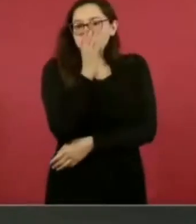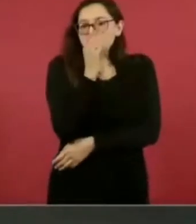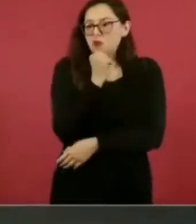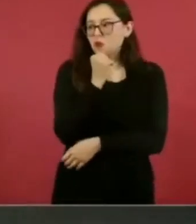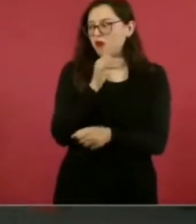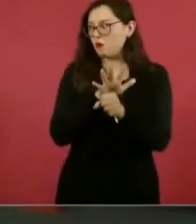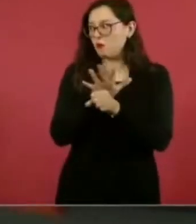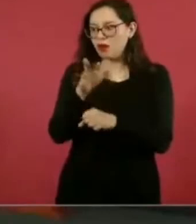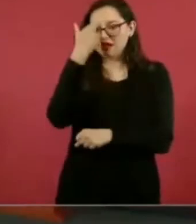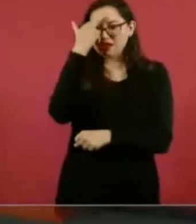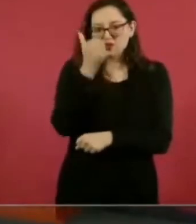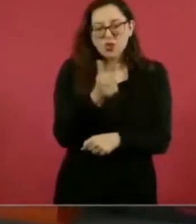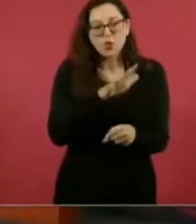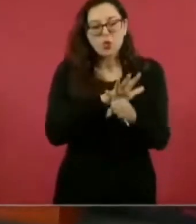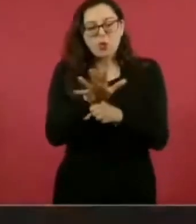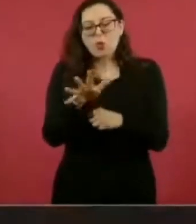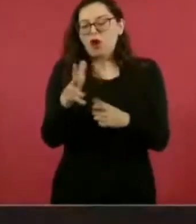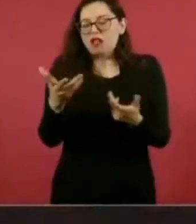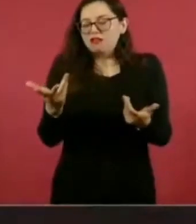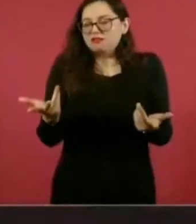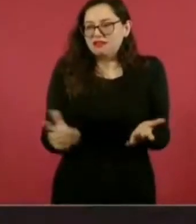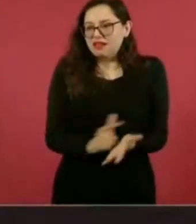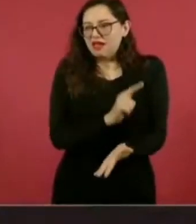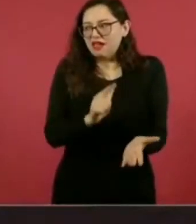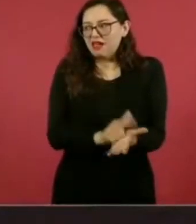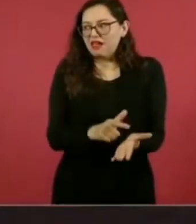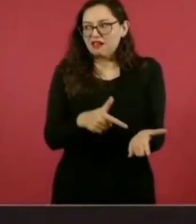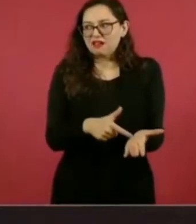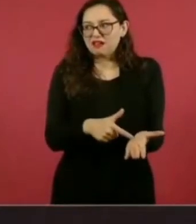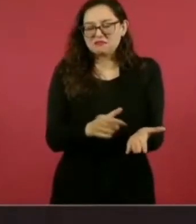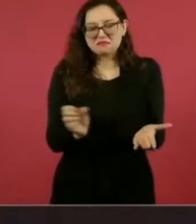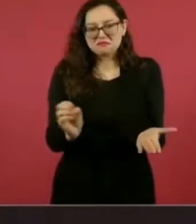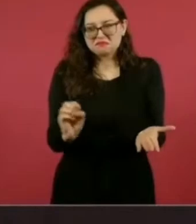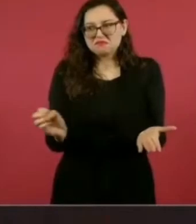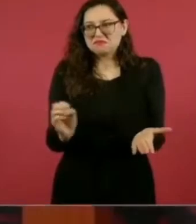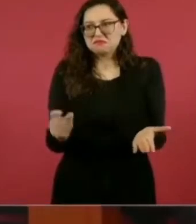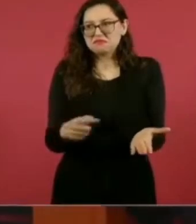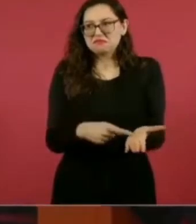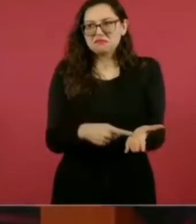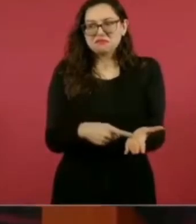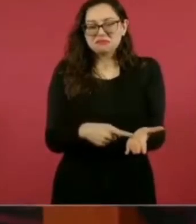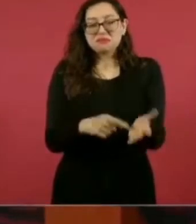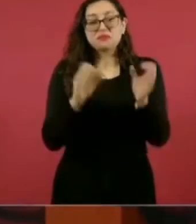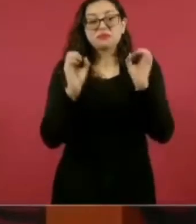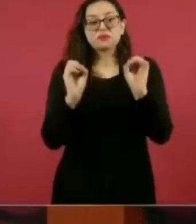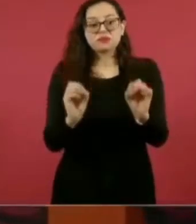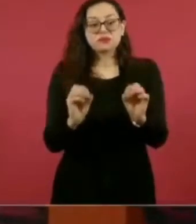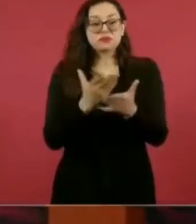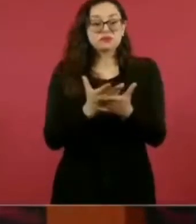O amparo para que el INE